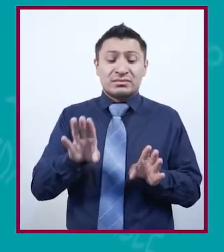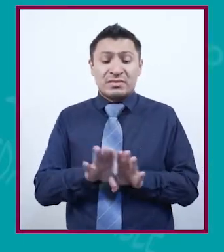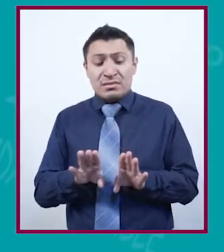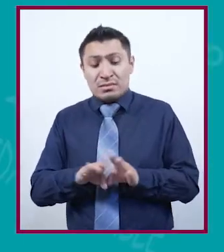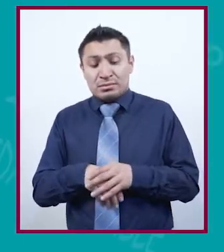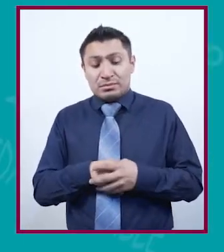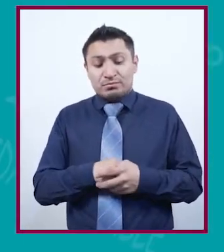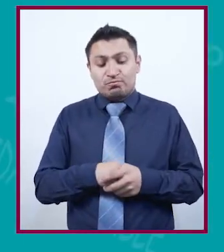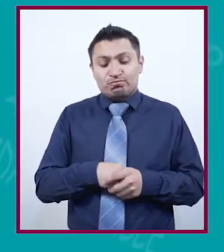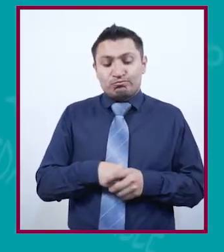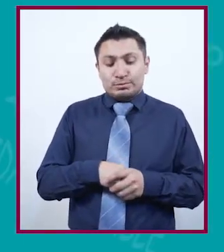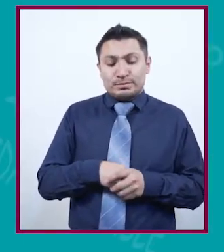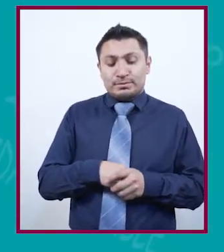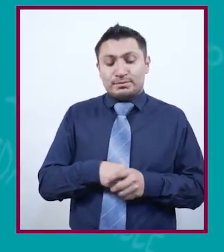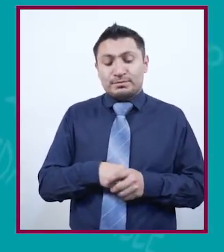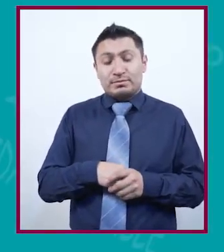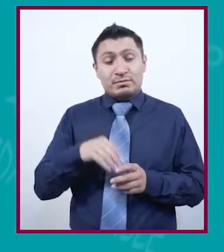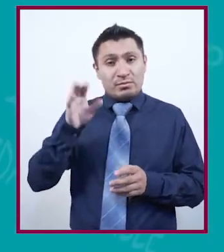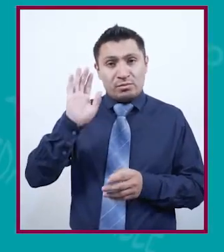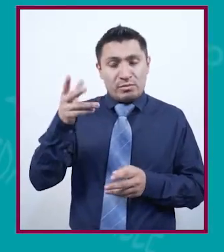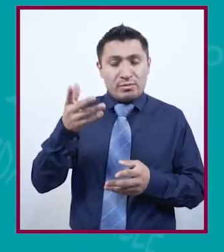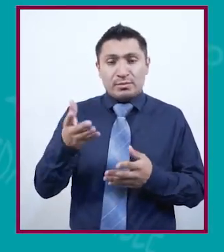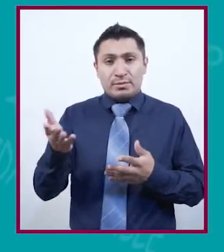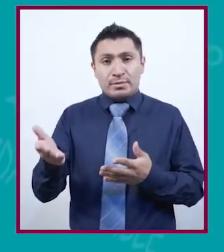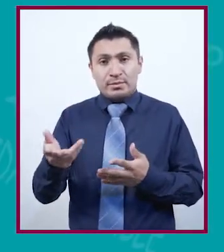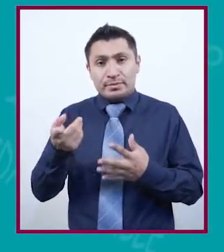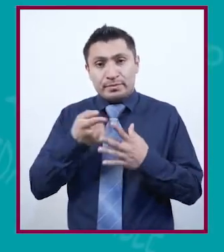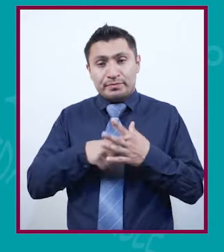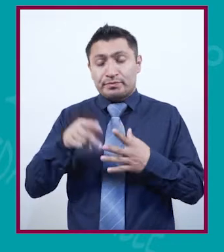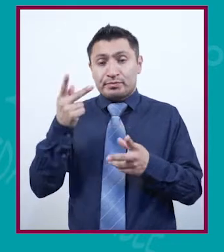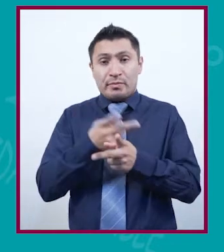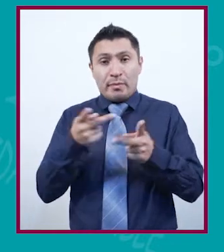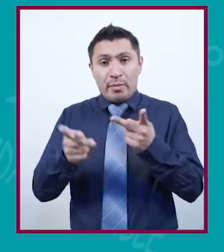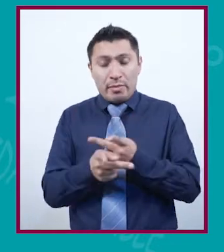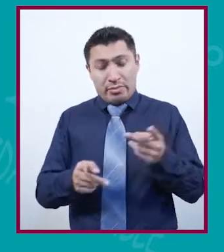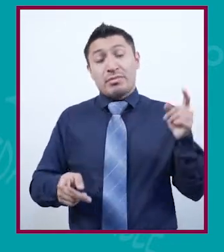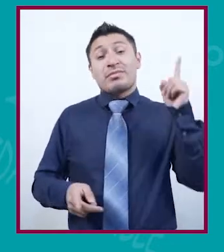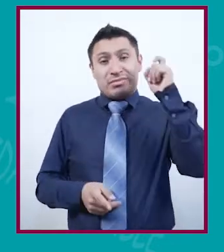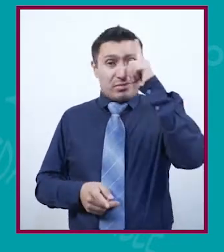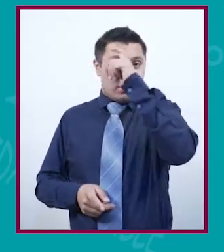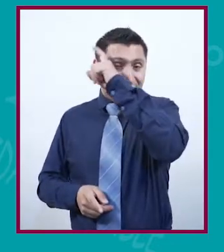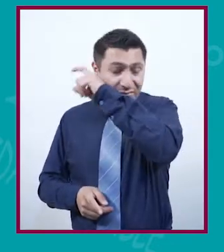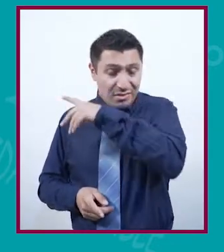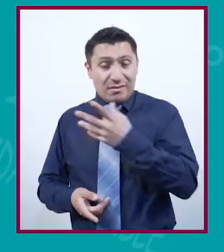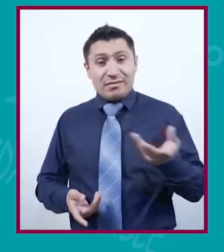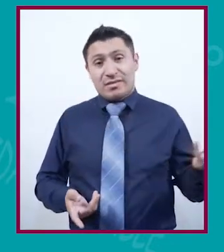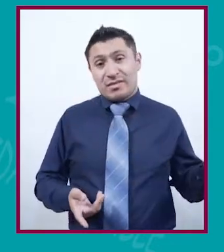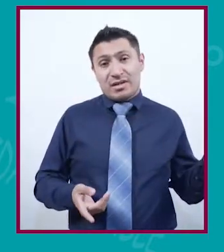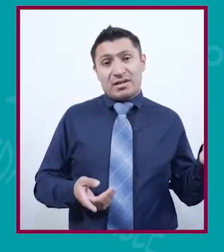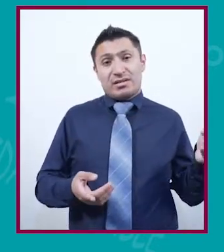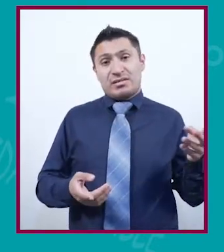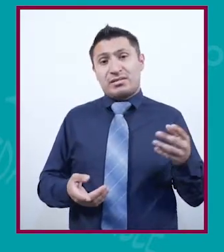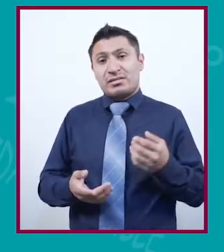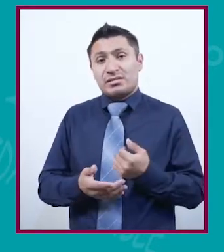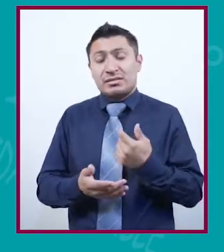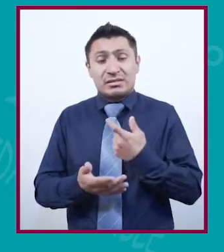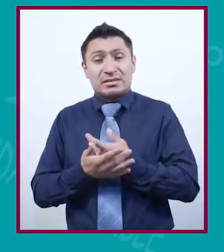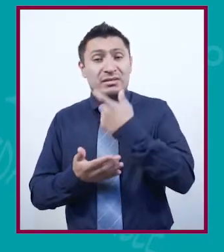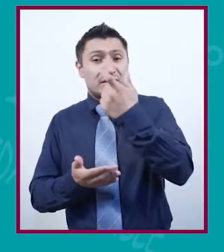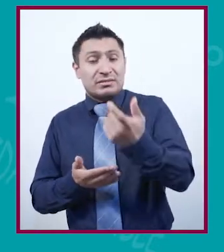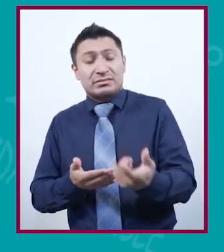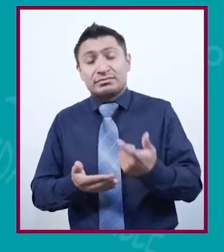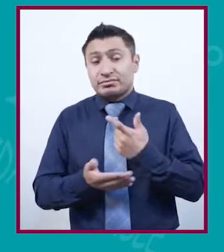cuando entró a la prepa, hubo algunas complicaciones al pago de